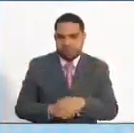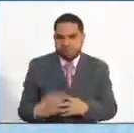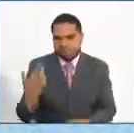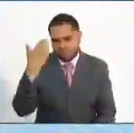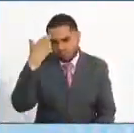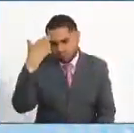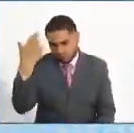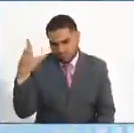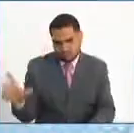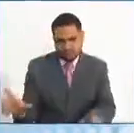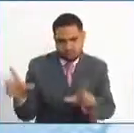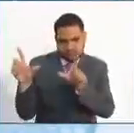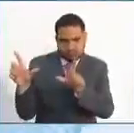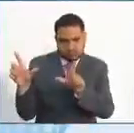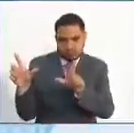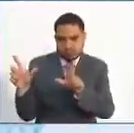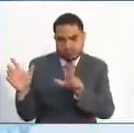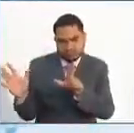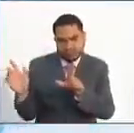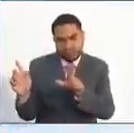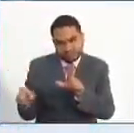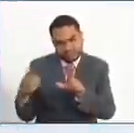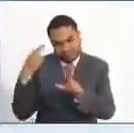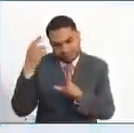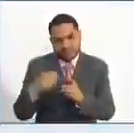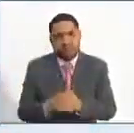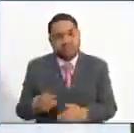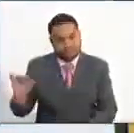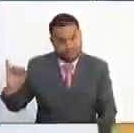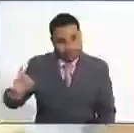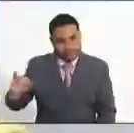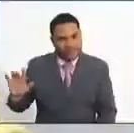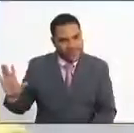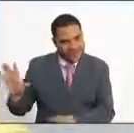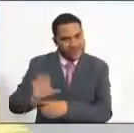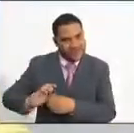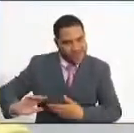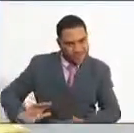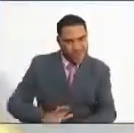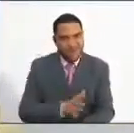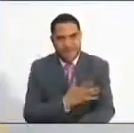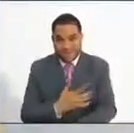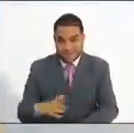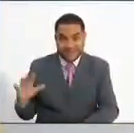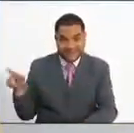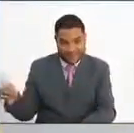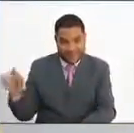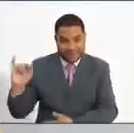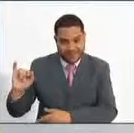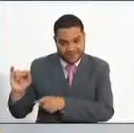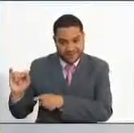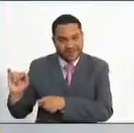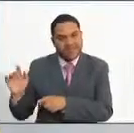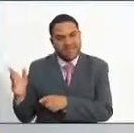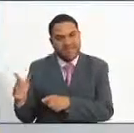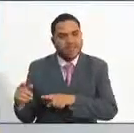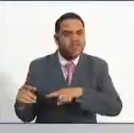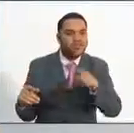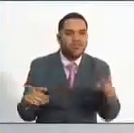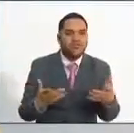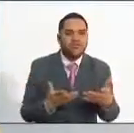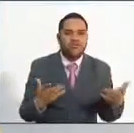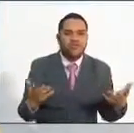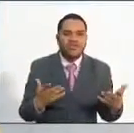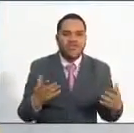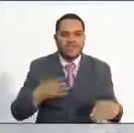no pueden ser compensados. De la Ciudad Musical de Colombia, de Ibagué, donde hemos conocido algunas inquietudes, nos trasladamos a la ciudad de la eterna